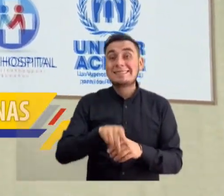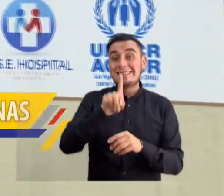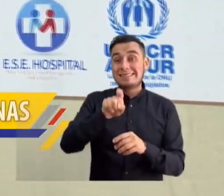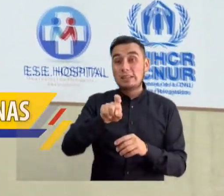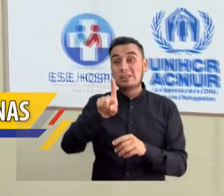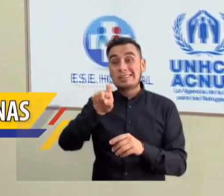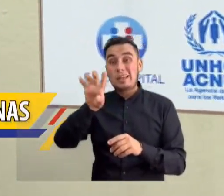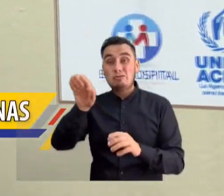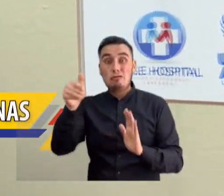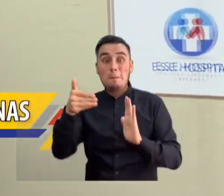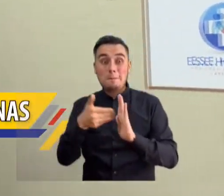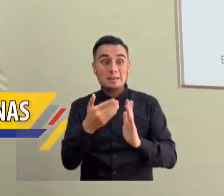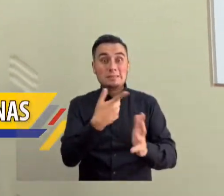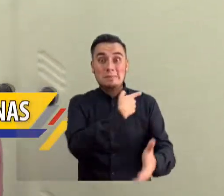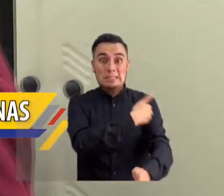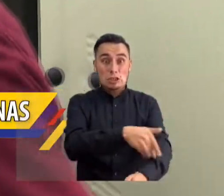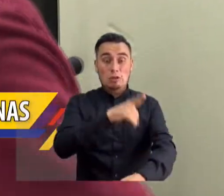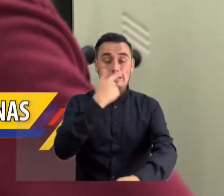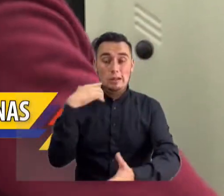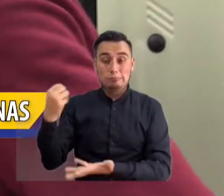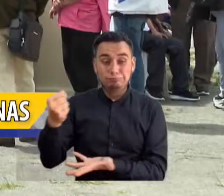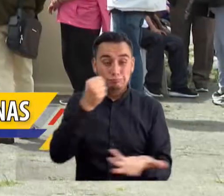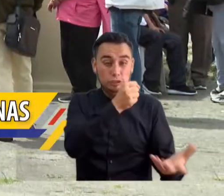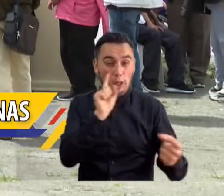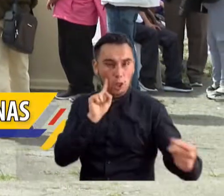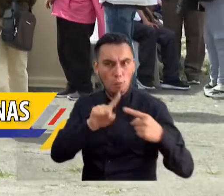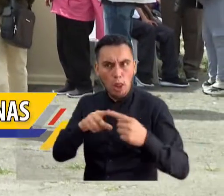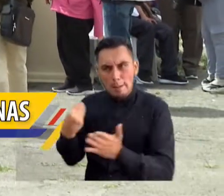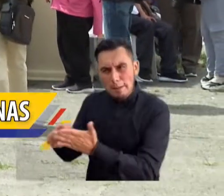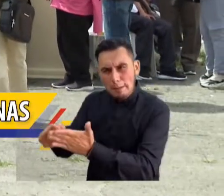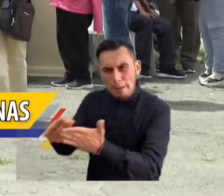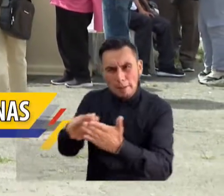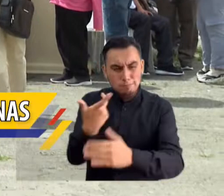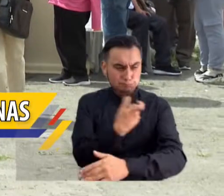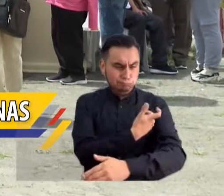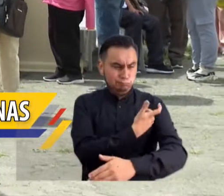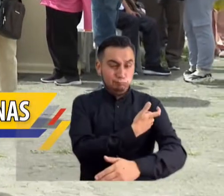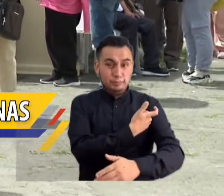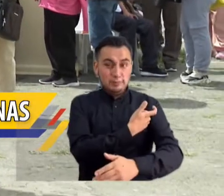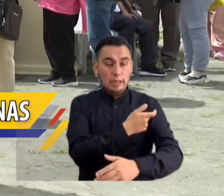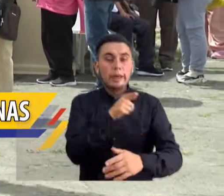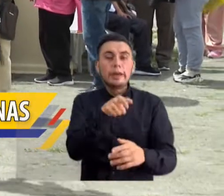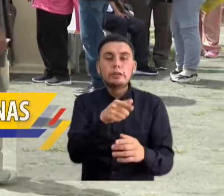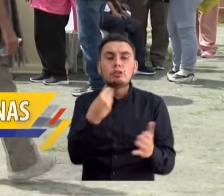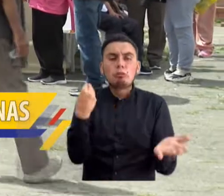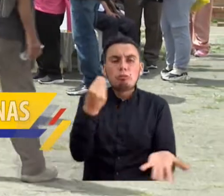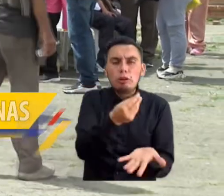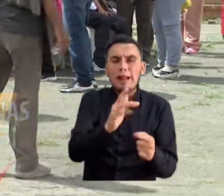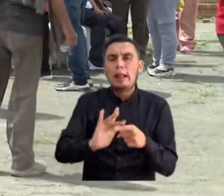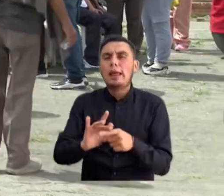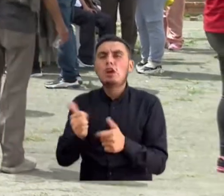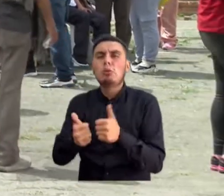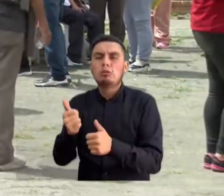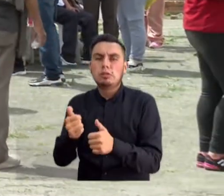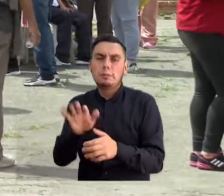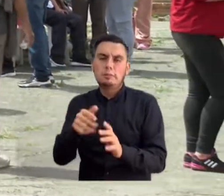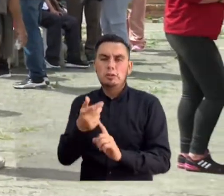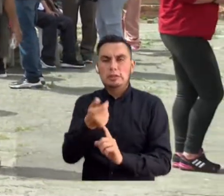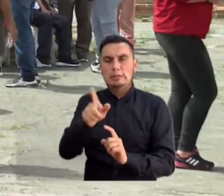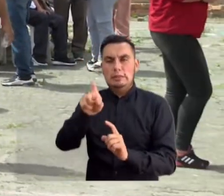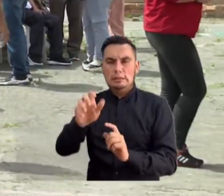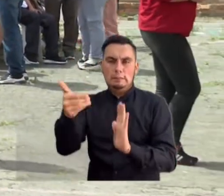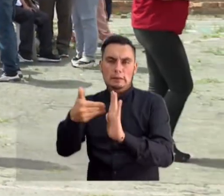668 mil millones de pesos que el Ministerio de Salud destinó para el pago de la aplicación de la vacuna, solo se han ejecutado